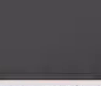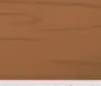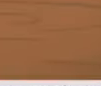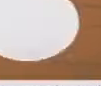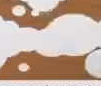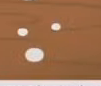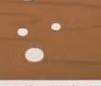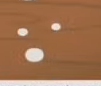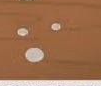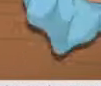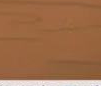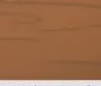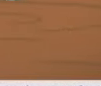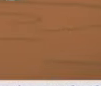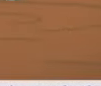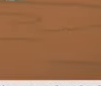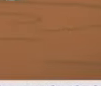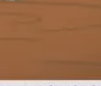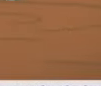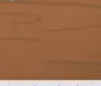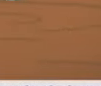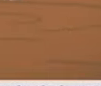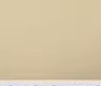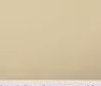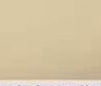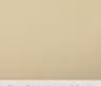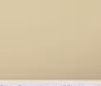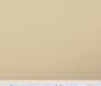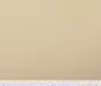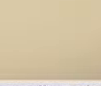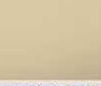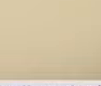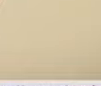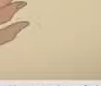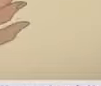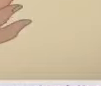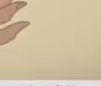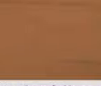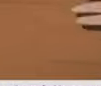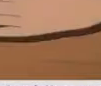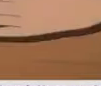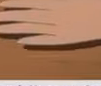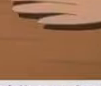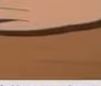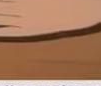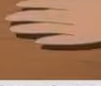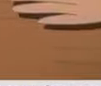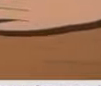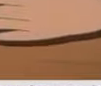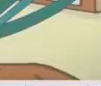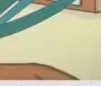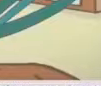los 3 el Gracias por ver el video.